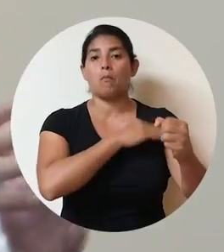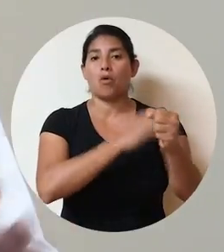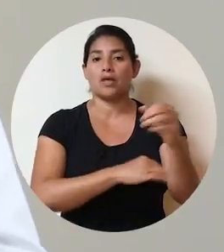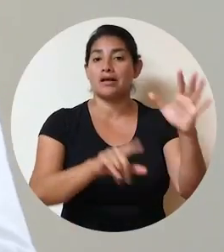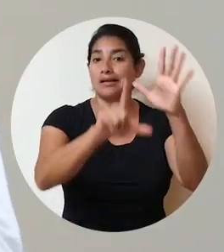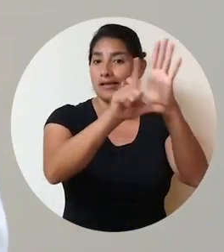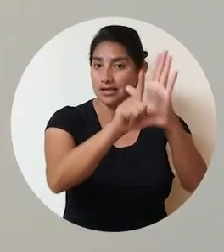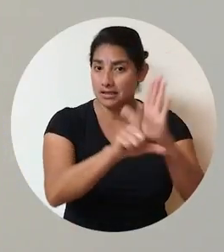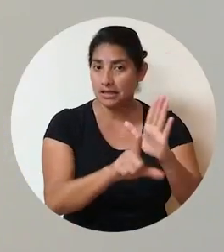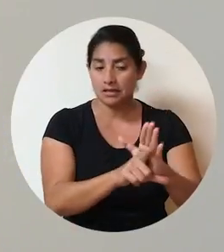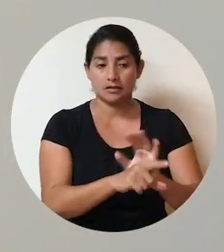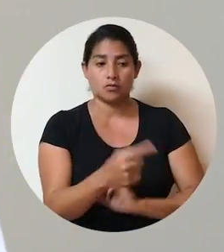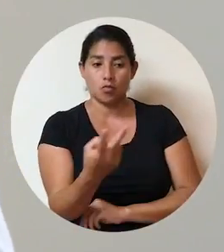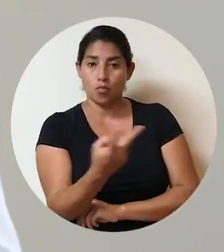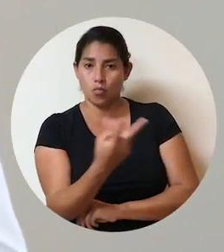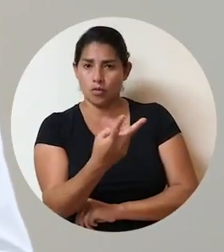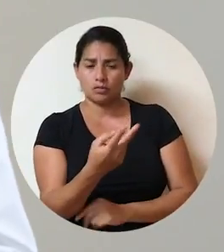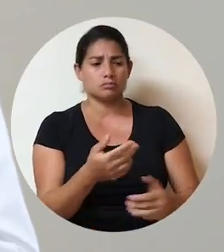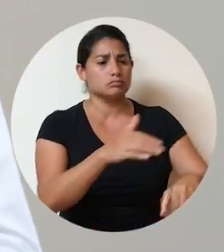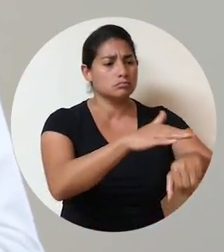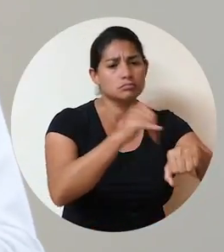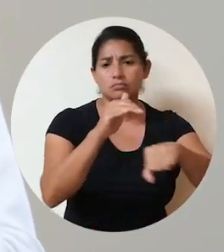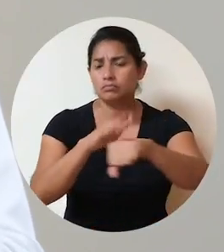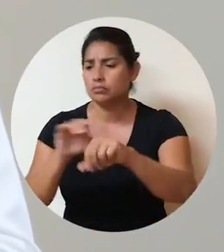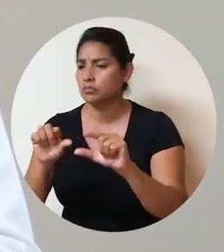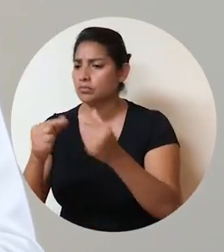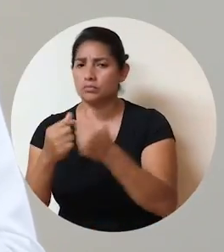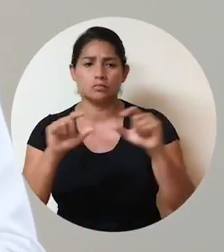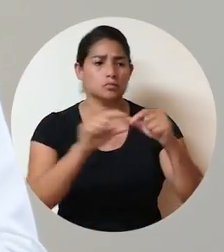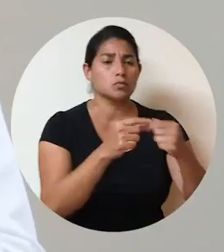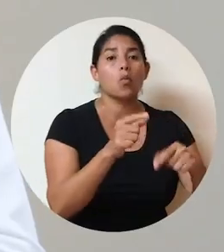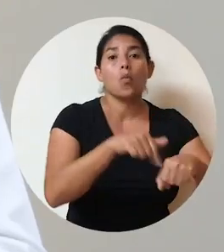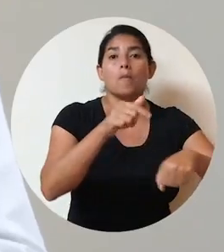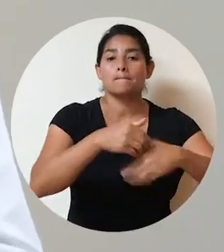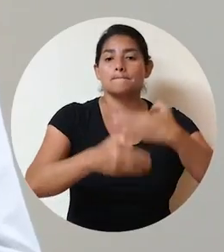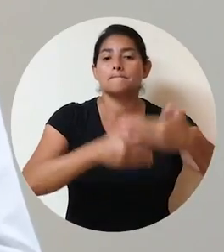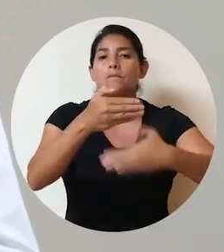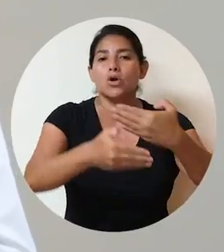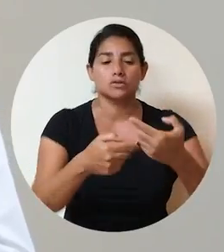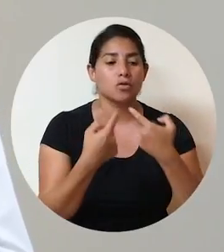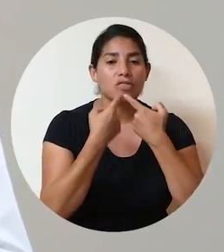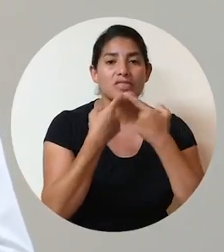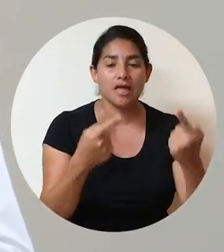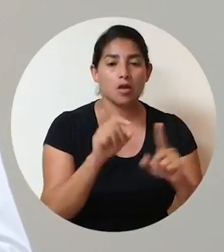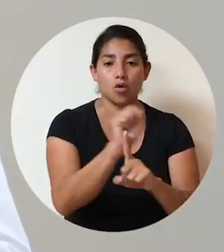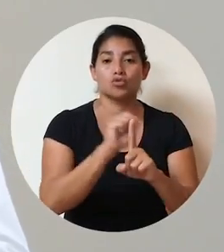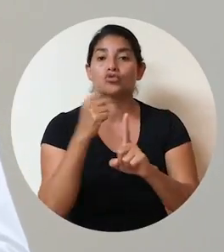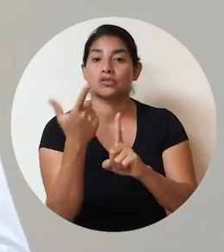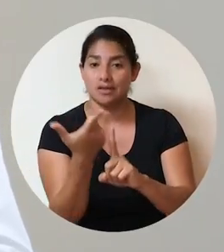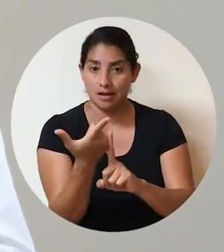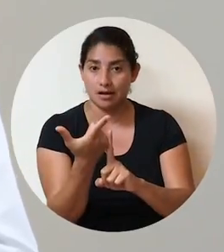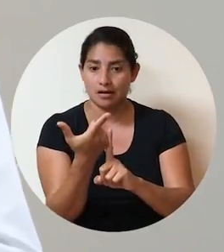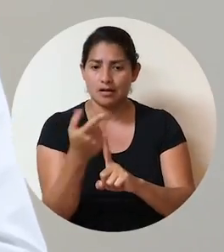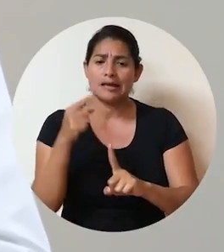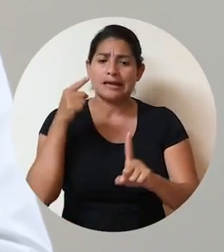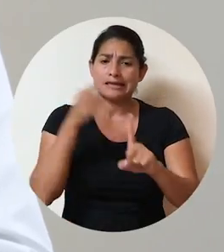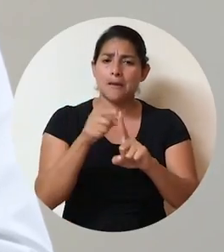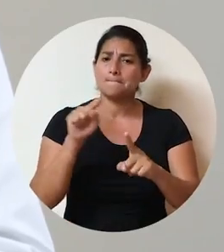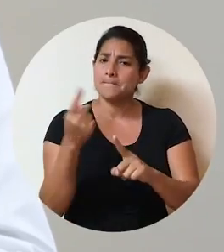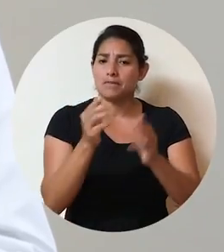Ejecutivo y Legislativo, han convocado conjuntamente a un proceso de diálogo social